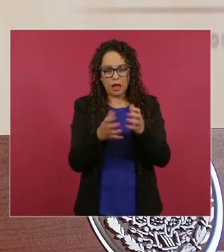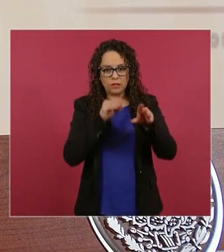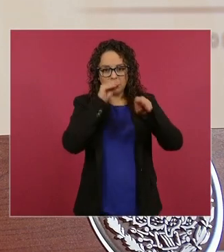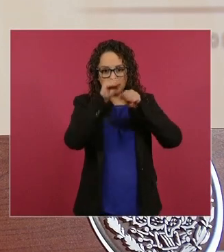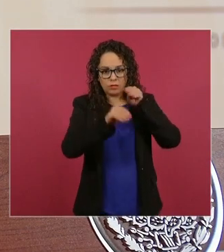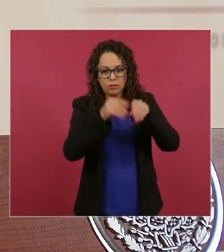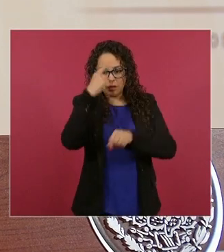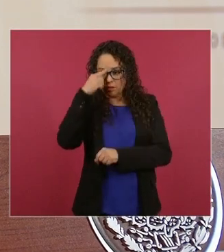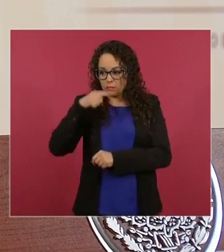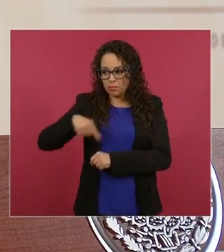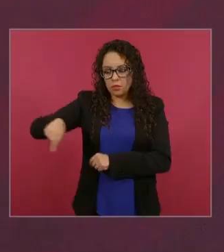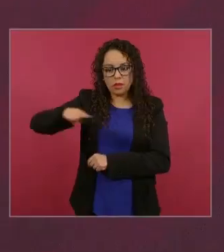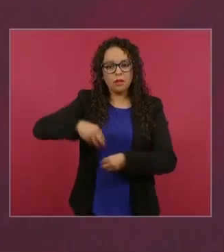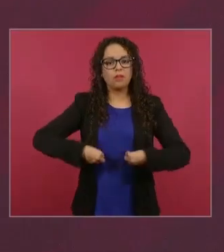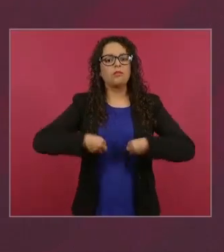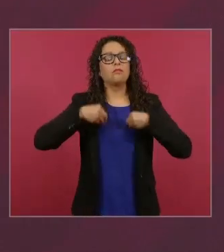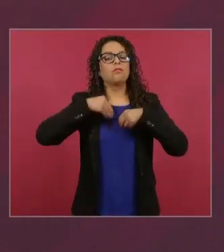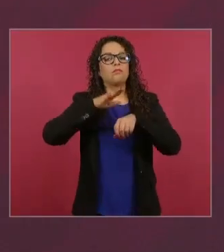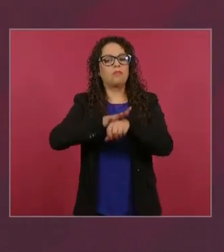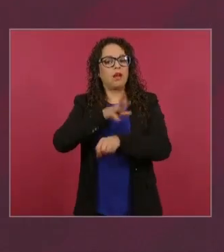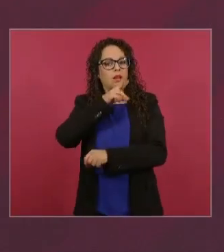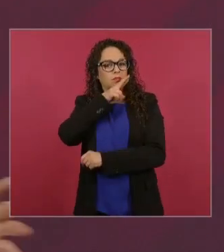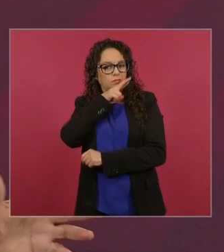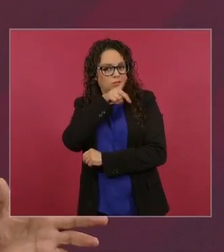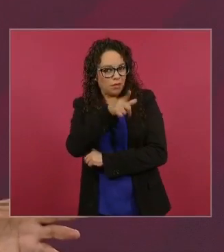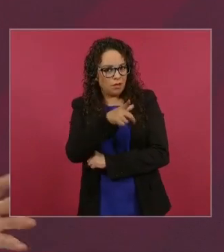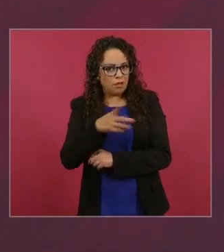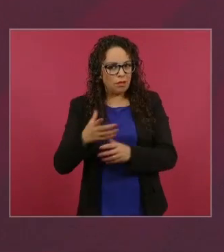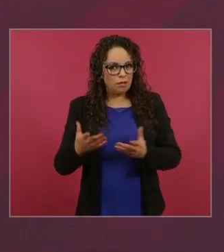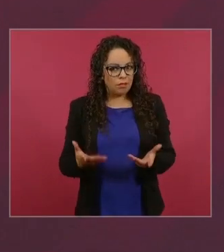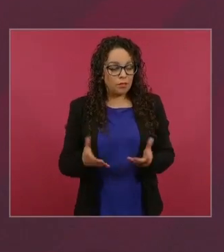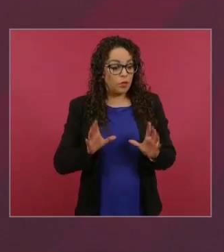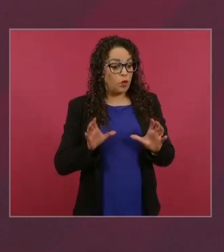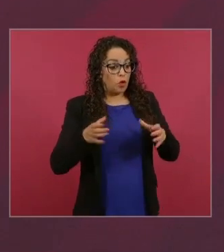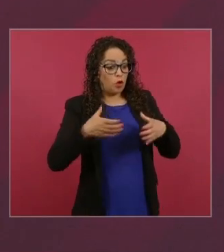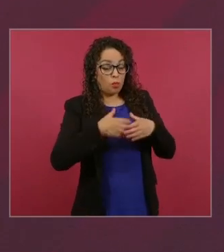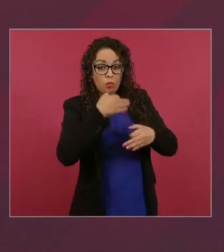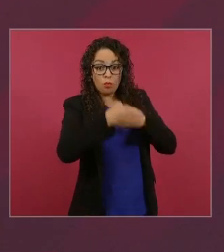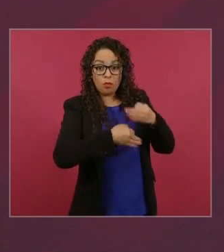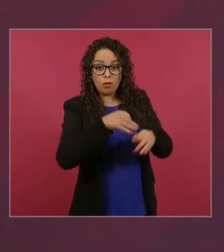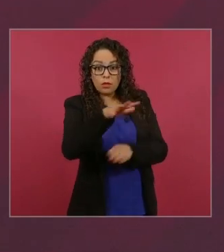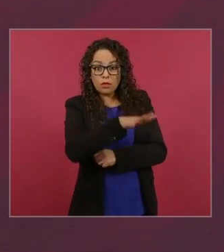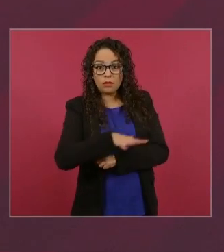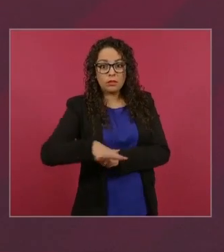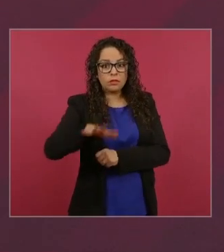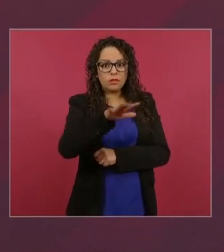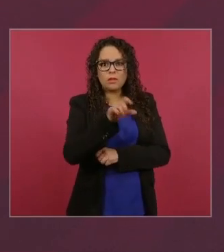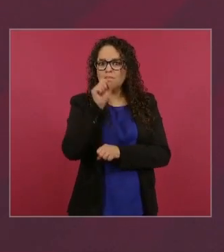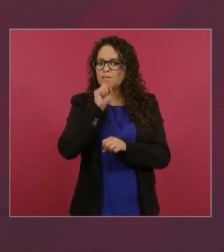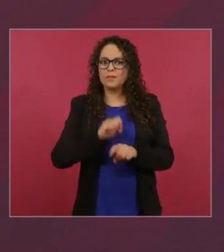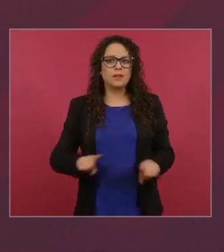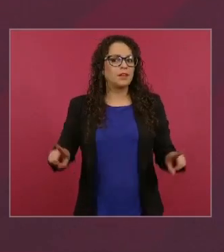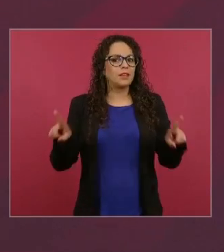Y lo mismo en todas las comunidades del